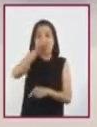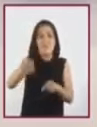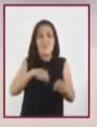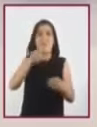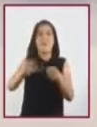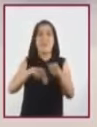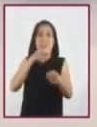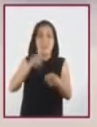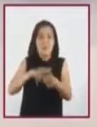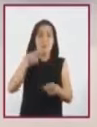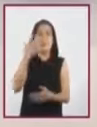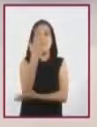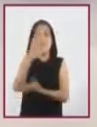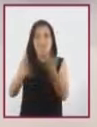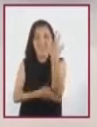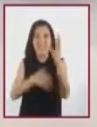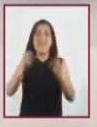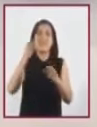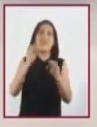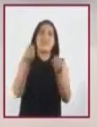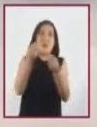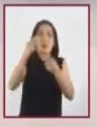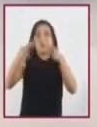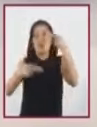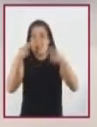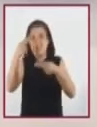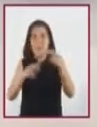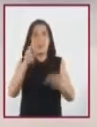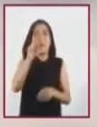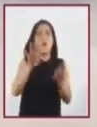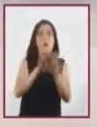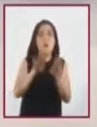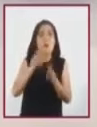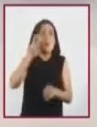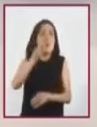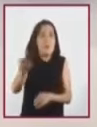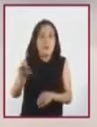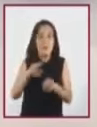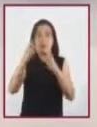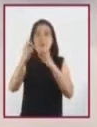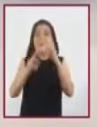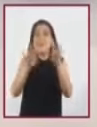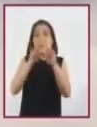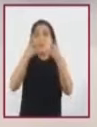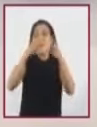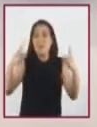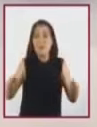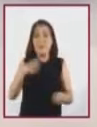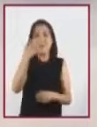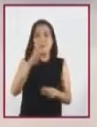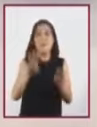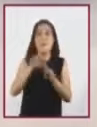naturaleza. Como ejemplo, observaremos el desarrollo de innovación que ha tenido la energía solar